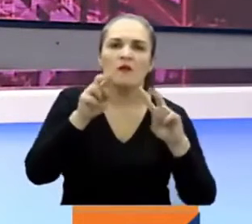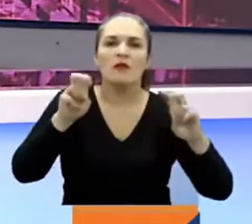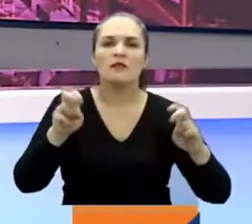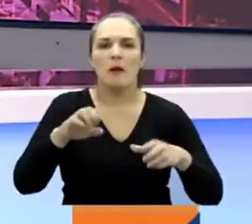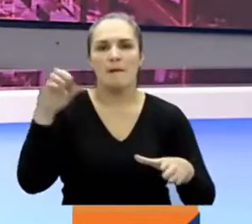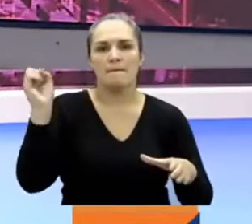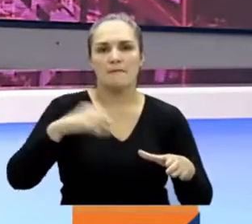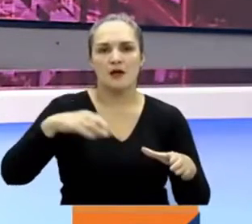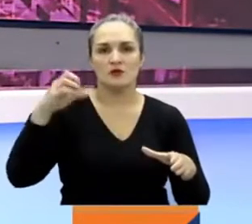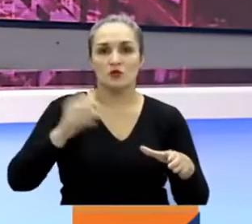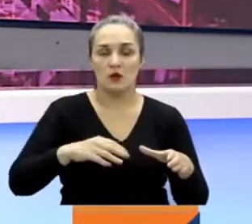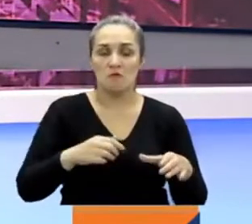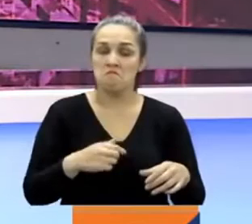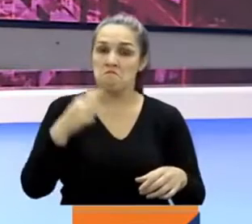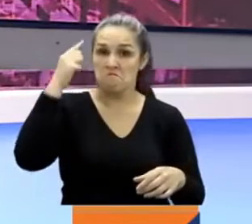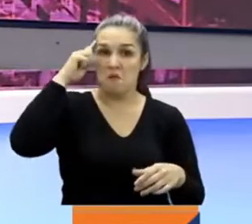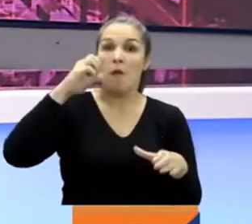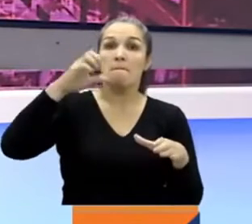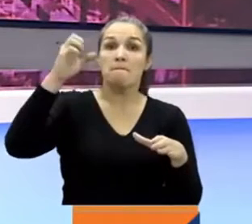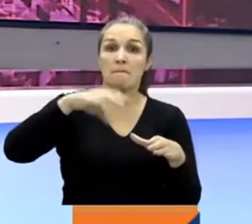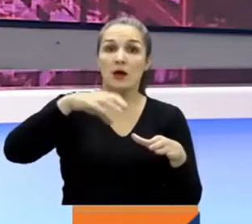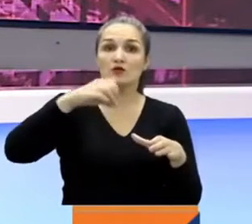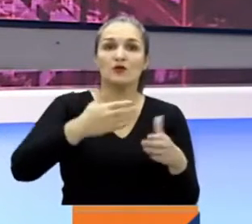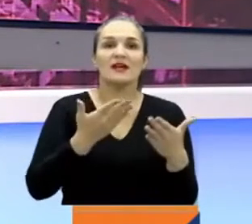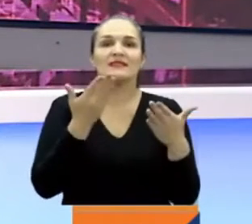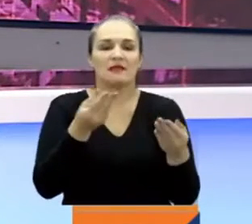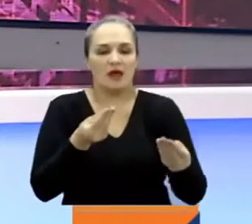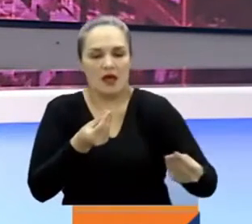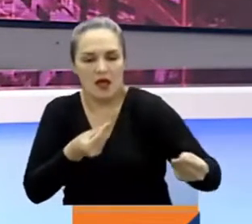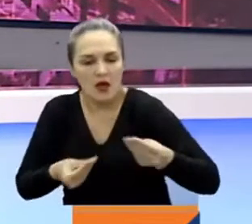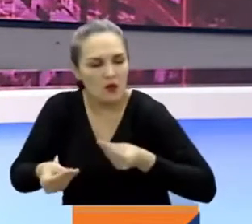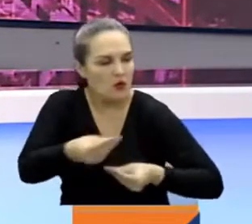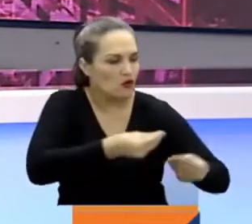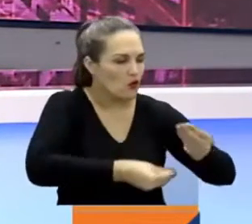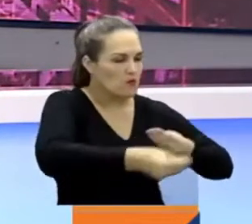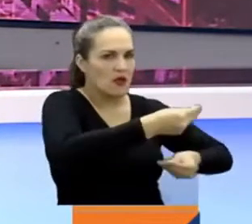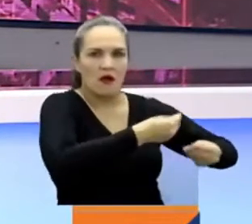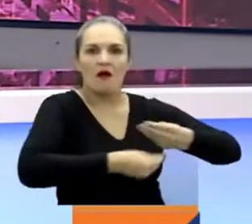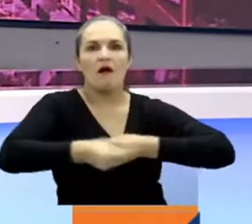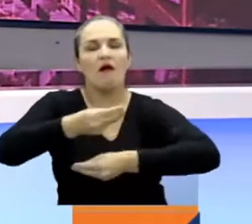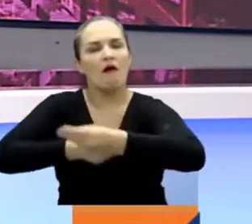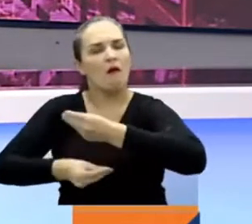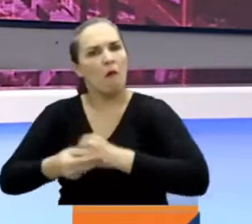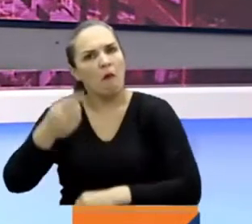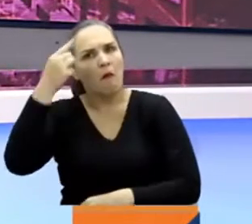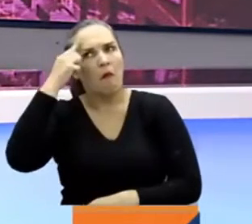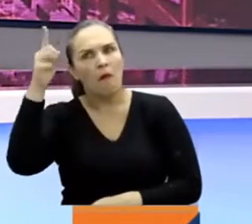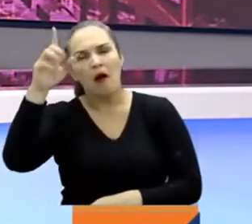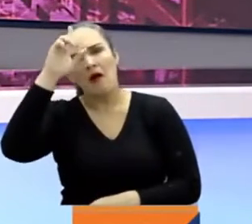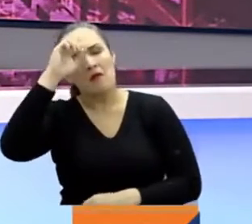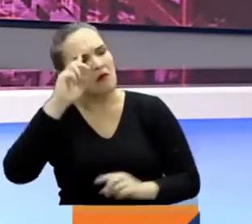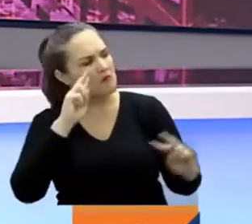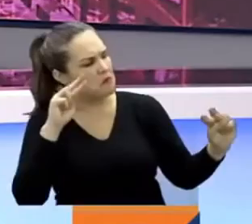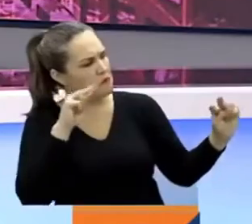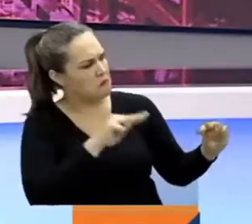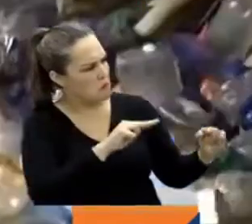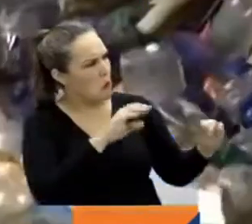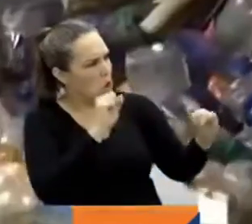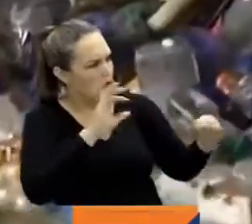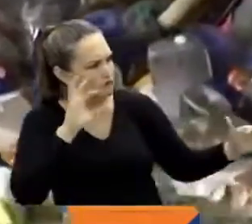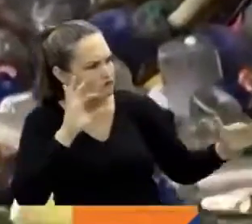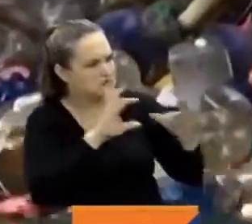la basura como ingrediente de la economía circular puso en la mira Alemania a nuestro país para un laboratorio que integra a los dos países.